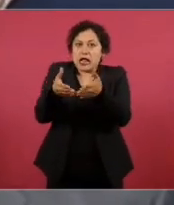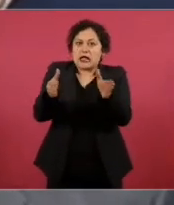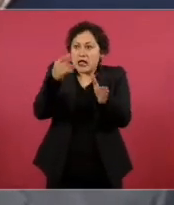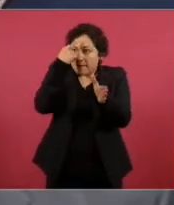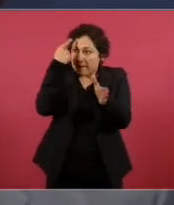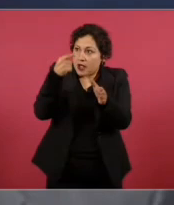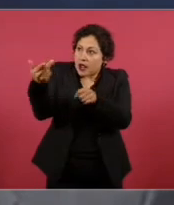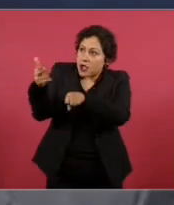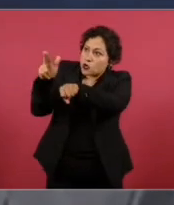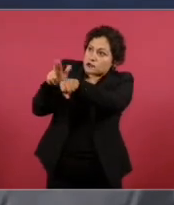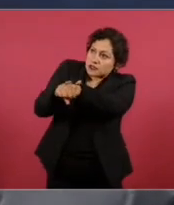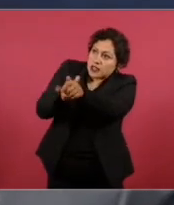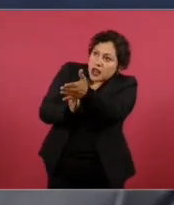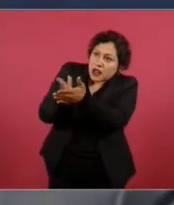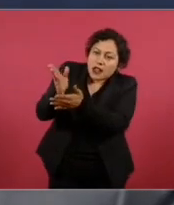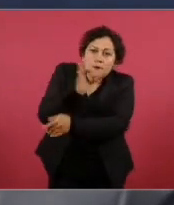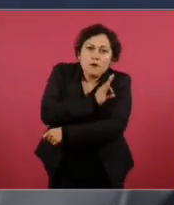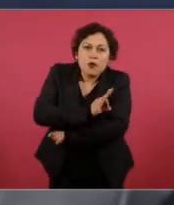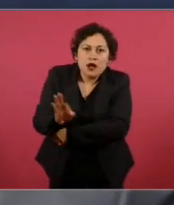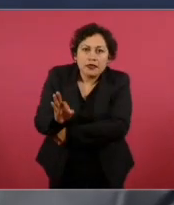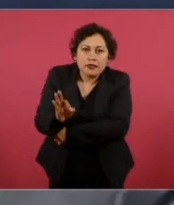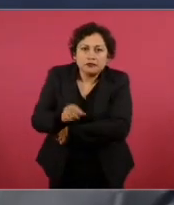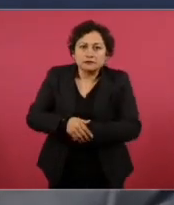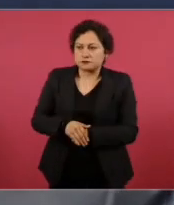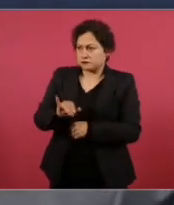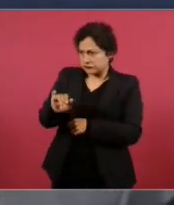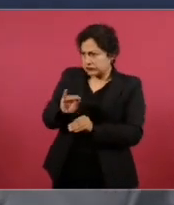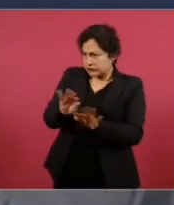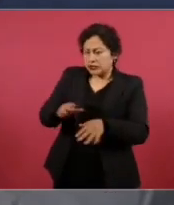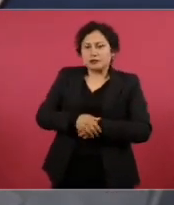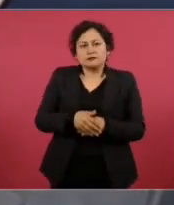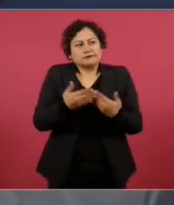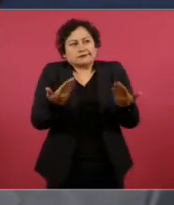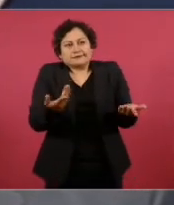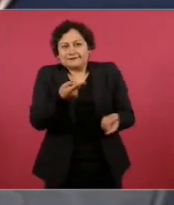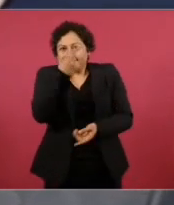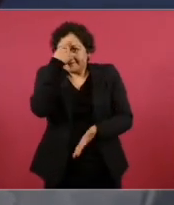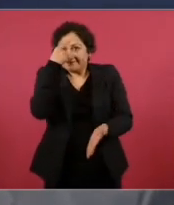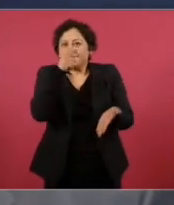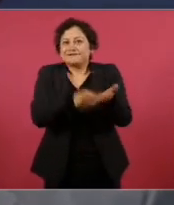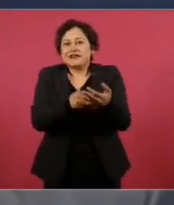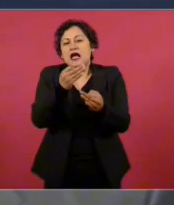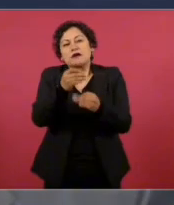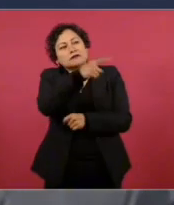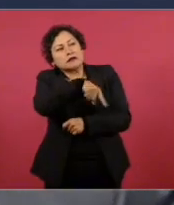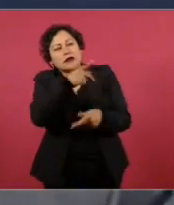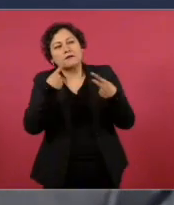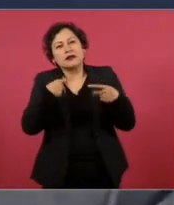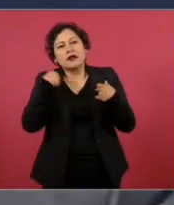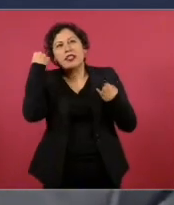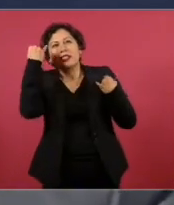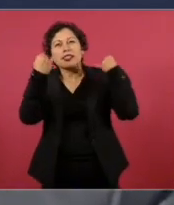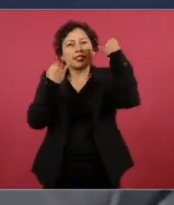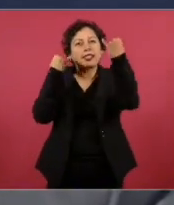Lo hemos dicho. Entonces, imagínate, ¿qué van a decir a estos que les gusta hablar de la globalidad y demás? ¿Qué